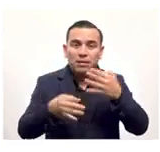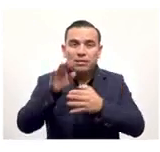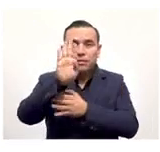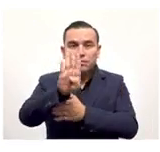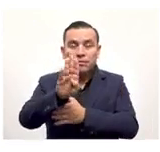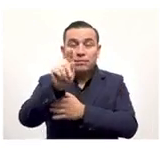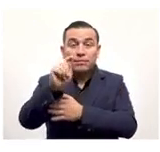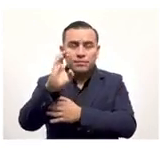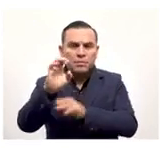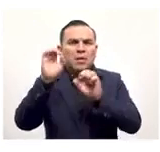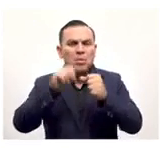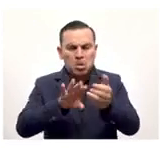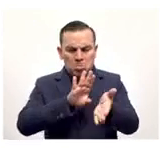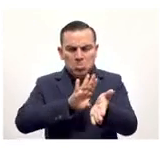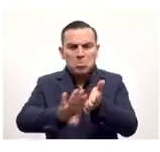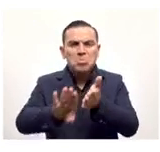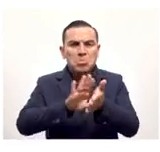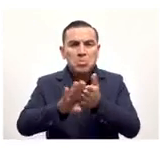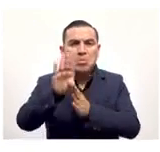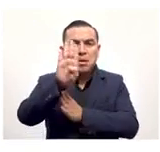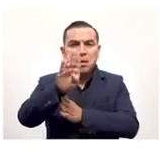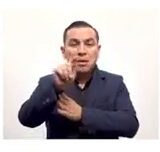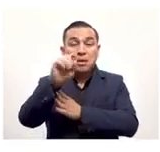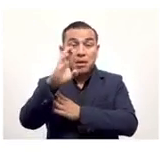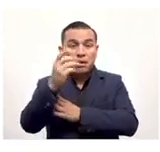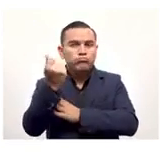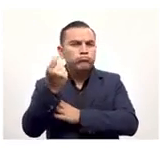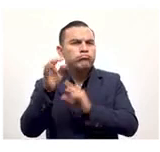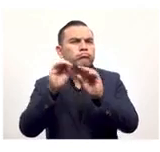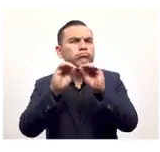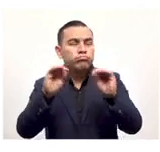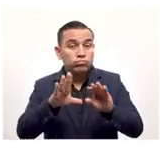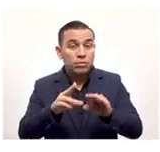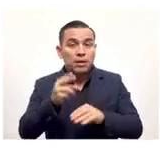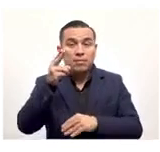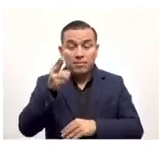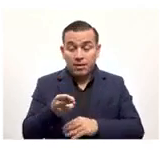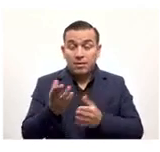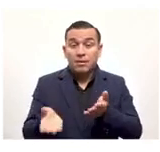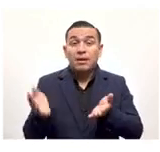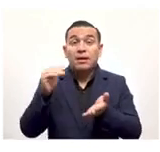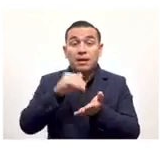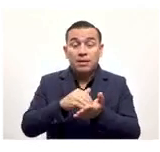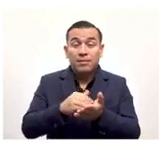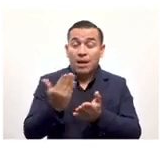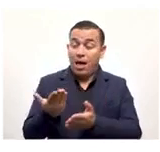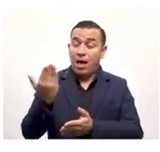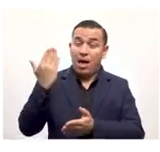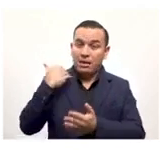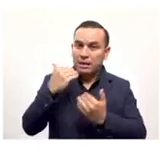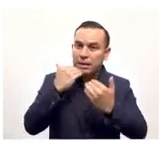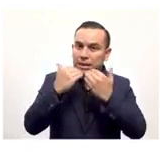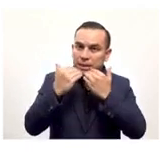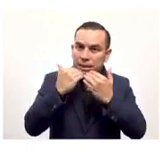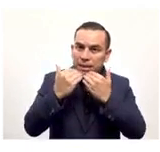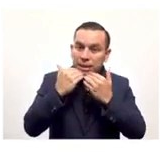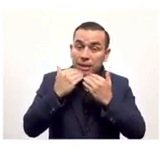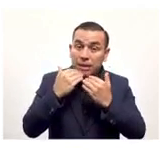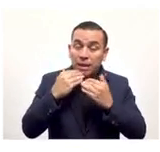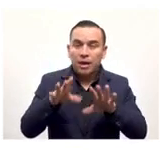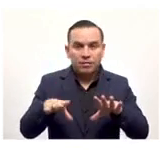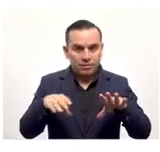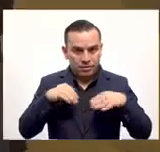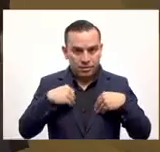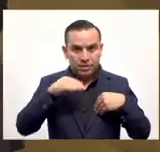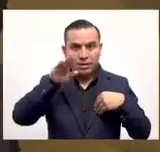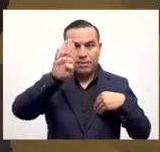de la presente ley podrán ser pagadas en Bitcoin. Pero, de nuevo, como explicamos anteriormente, una